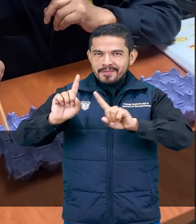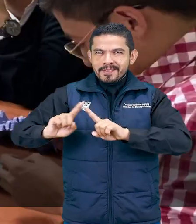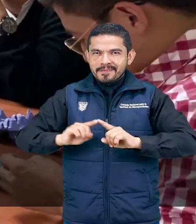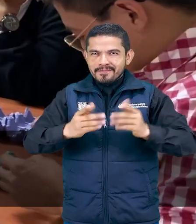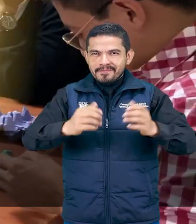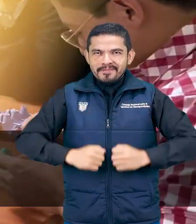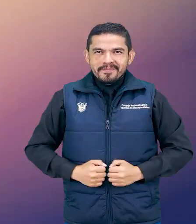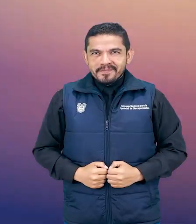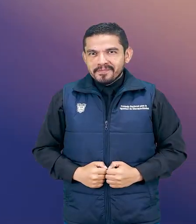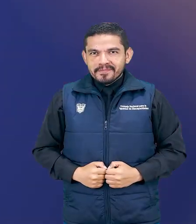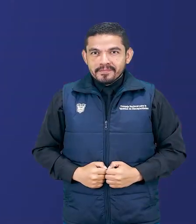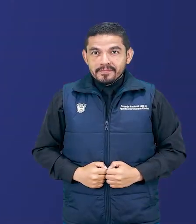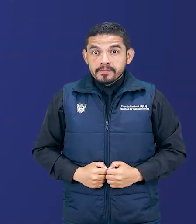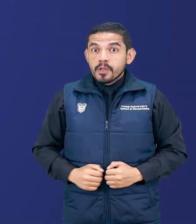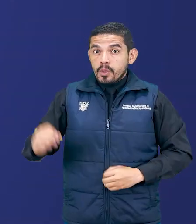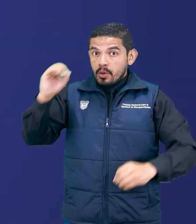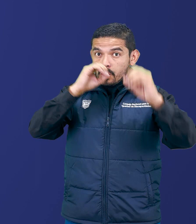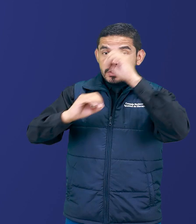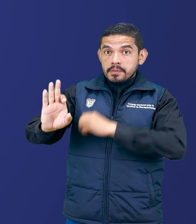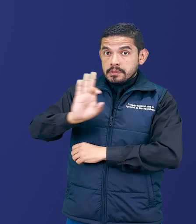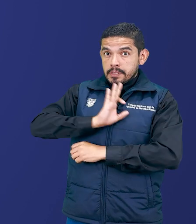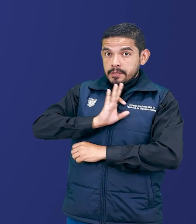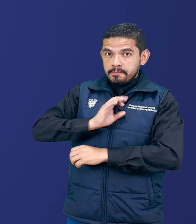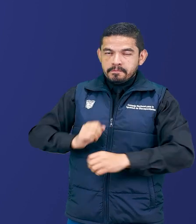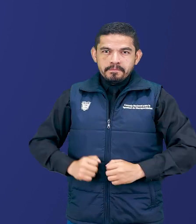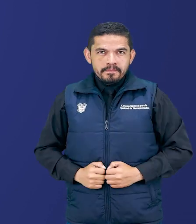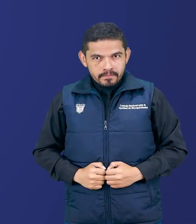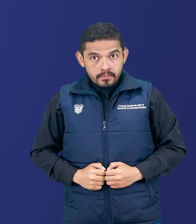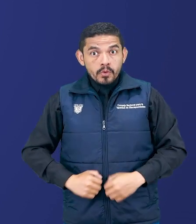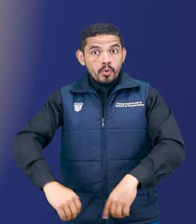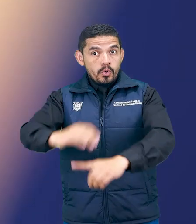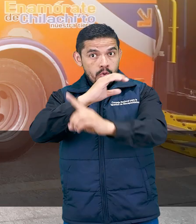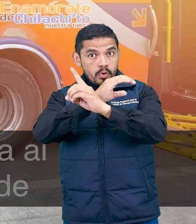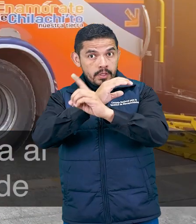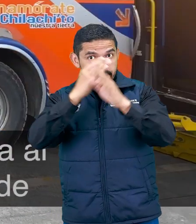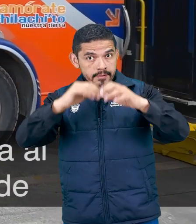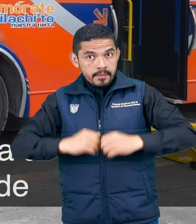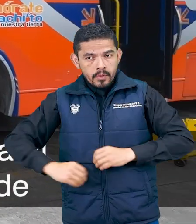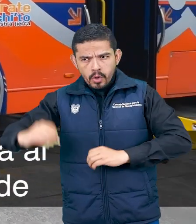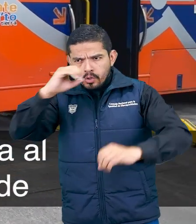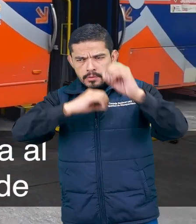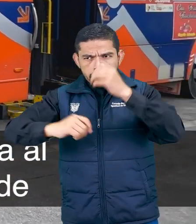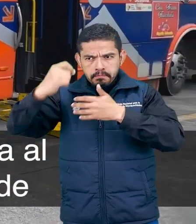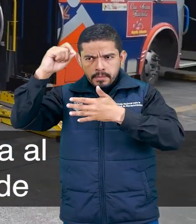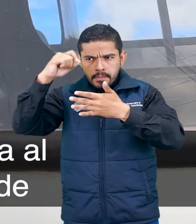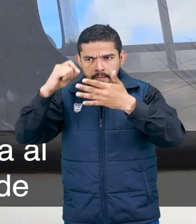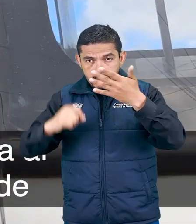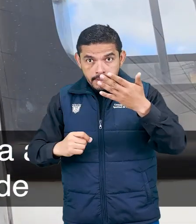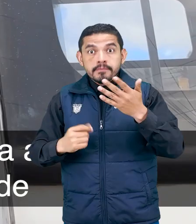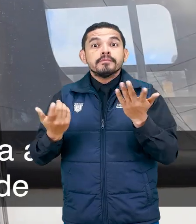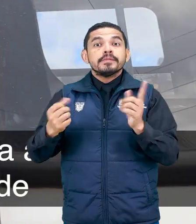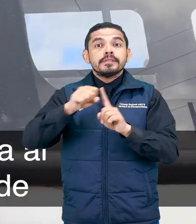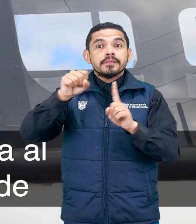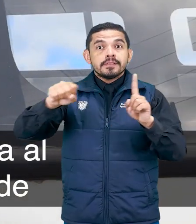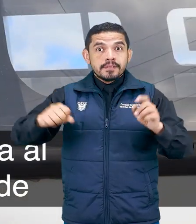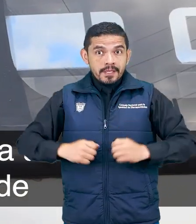discapacidad. Observancia Técnica CONADIS realizó una observancia técnica al Sistema de